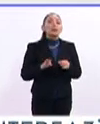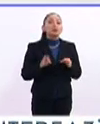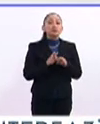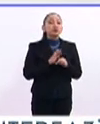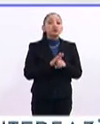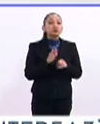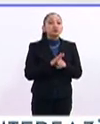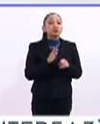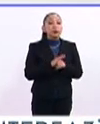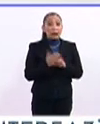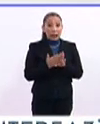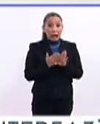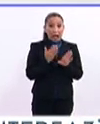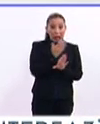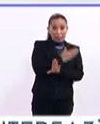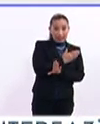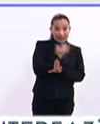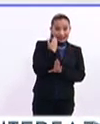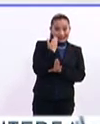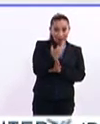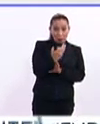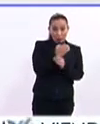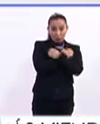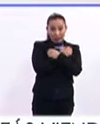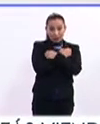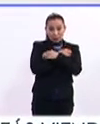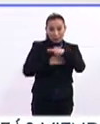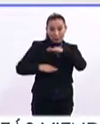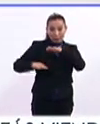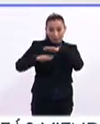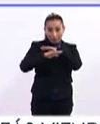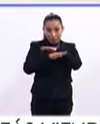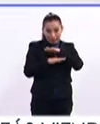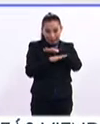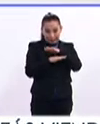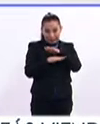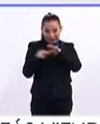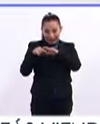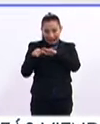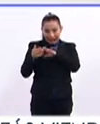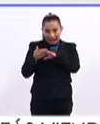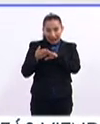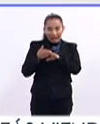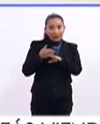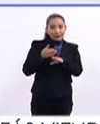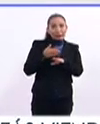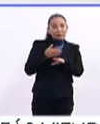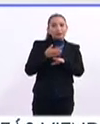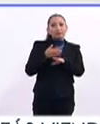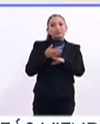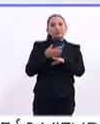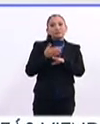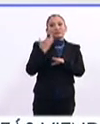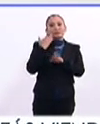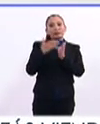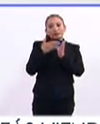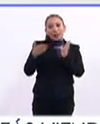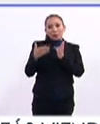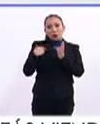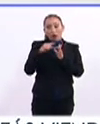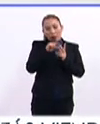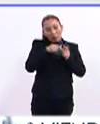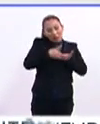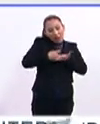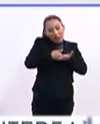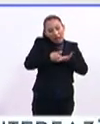que previa a esta etapa de educación básica prácticamente de la etapa recién